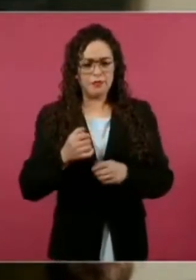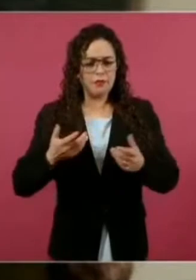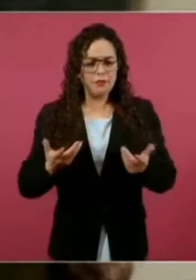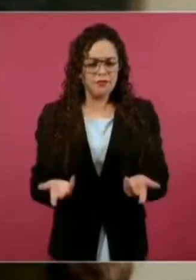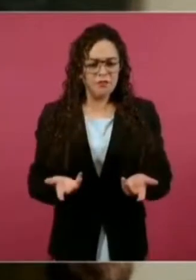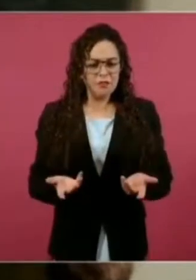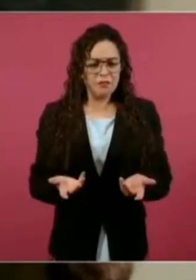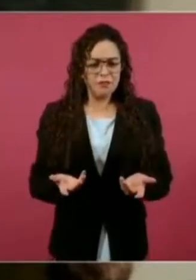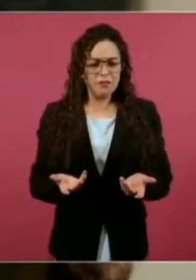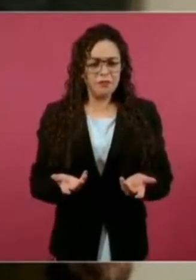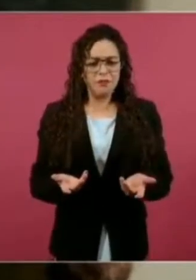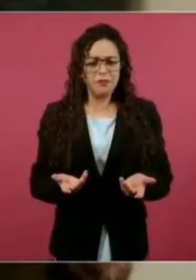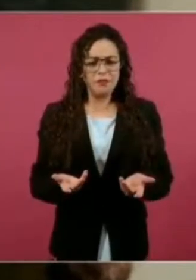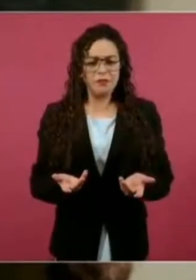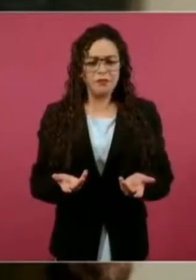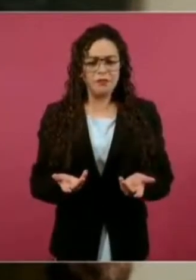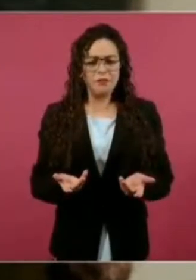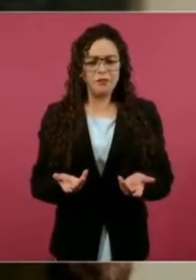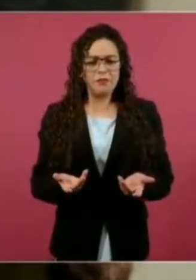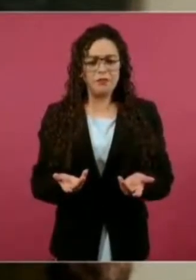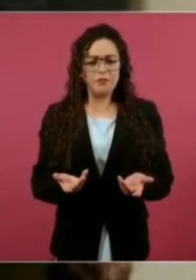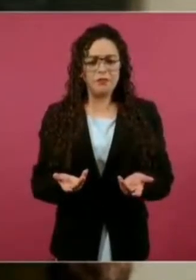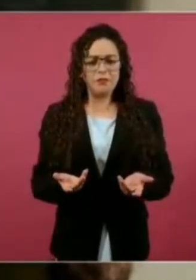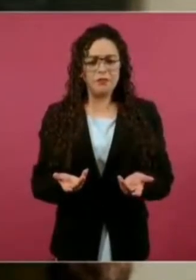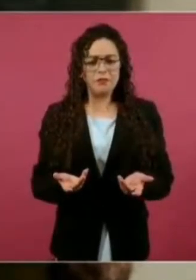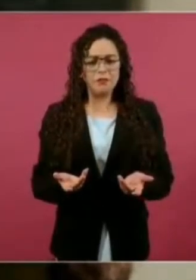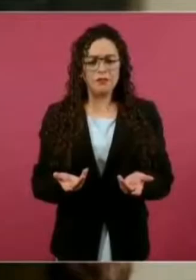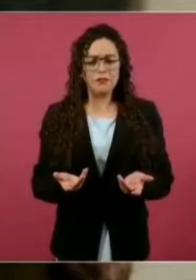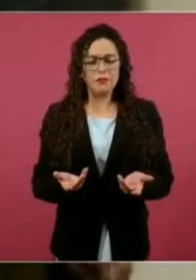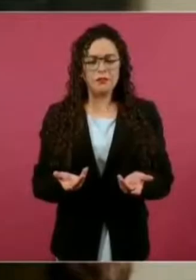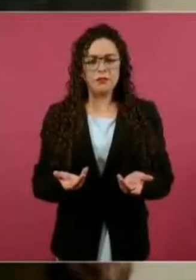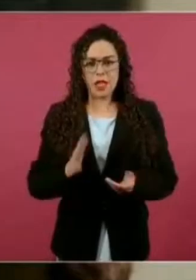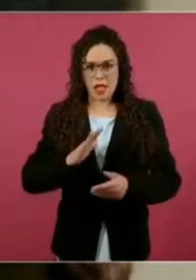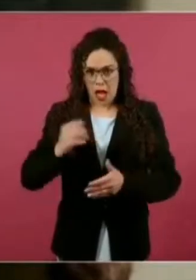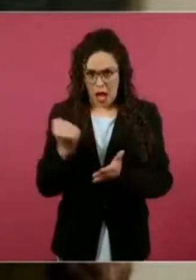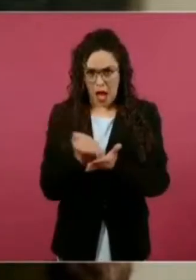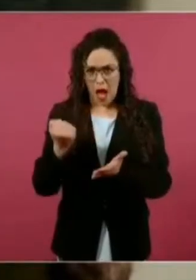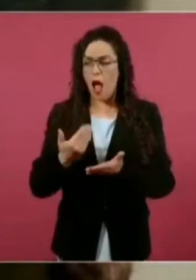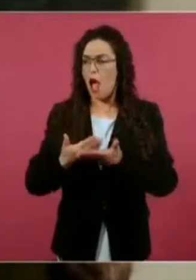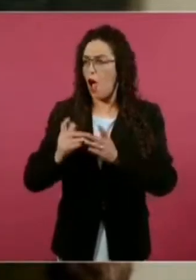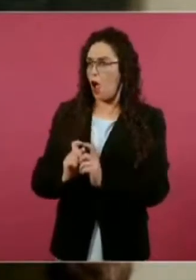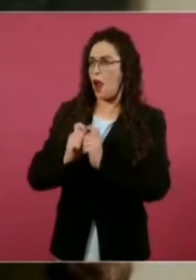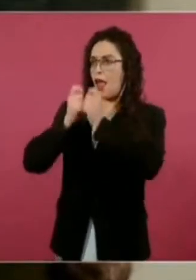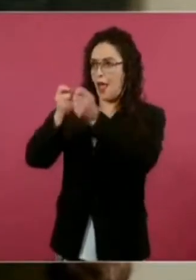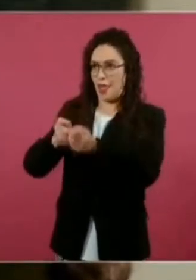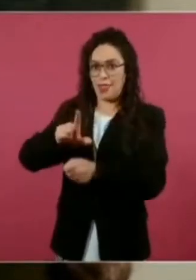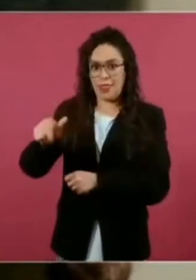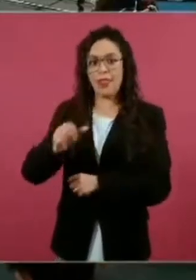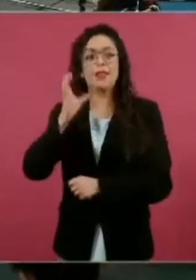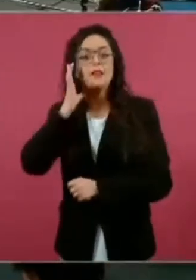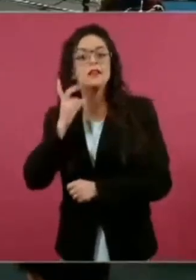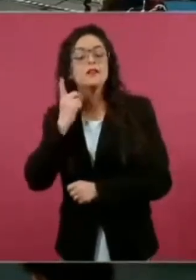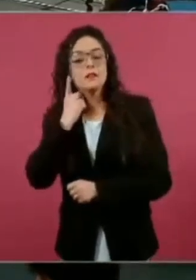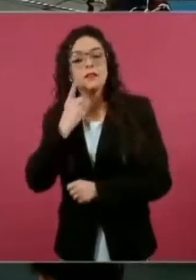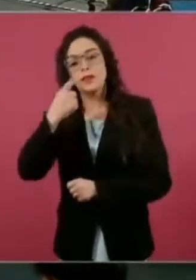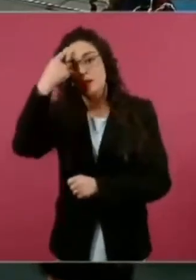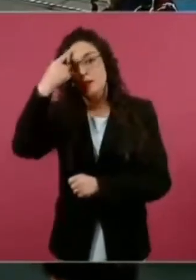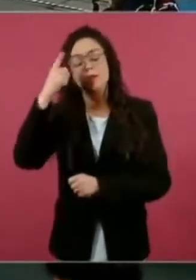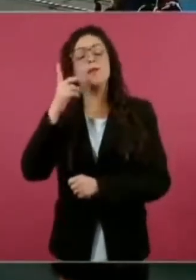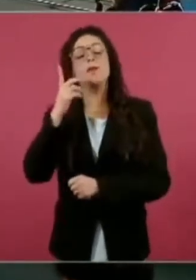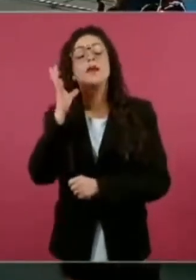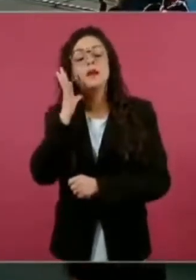votar y que ahora se pueda enviar al Senado y estemos en espera de que se pueda publicar?